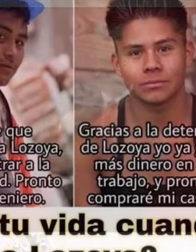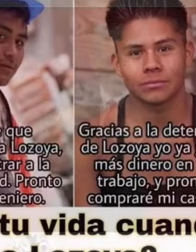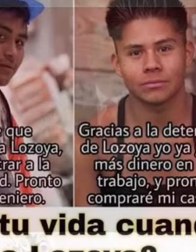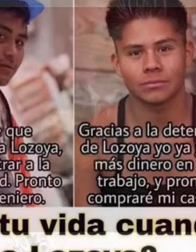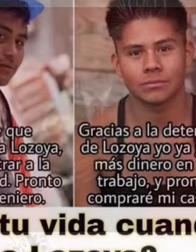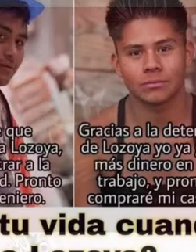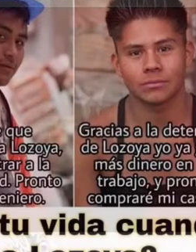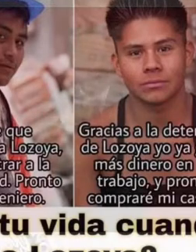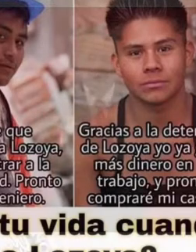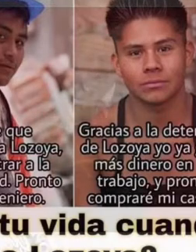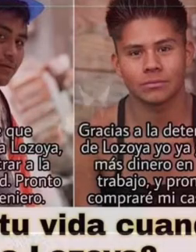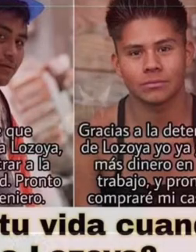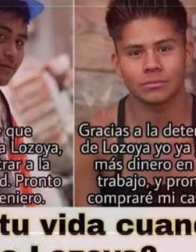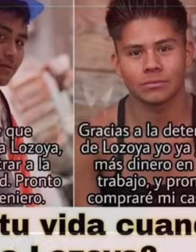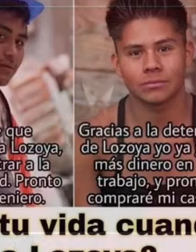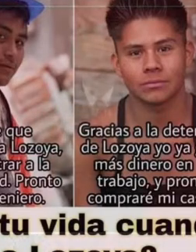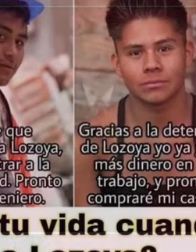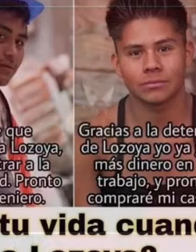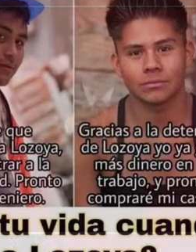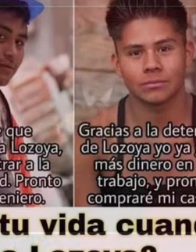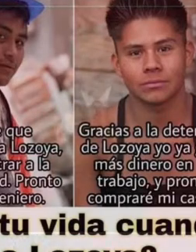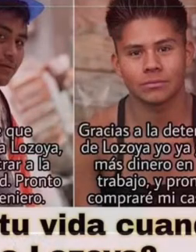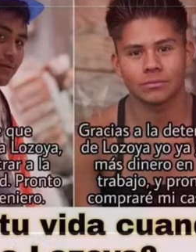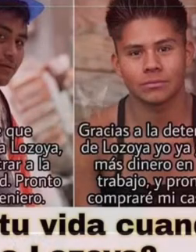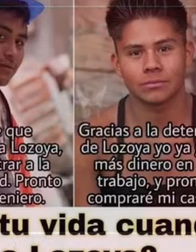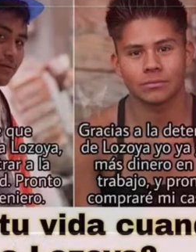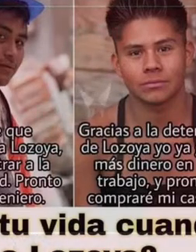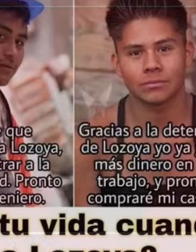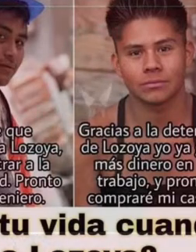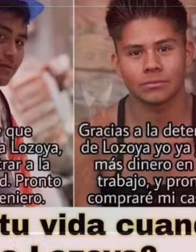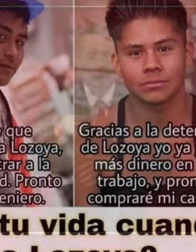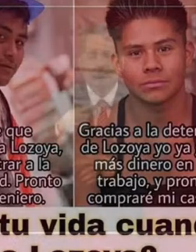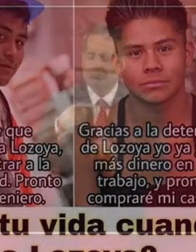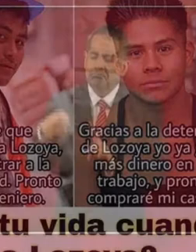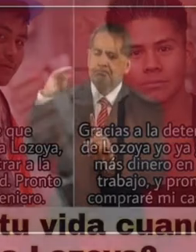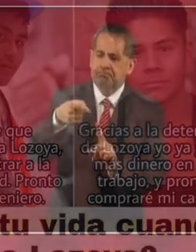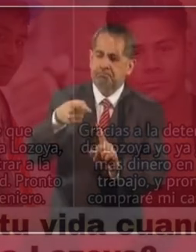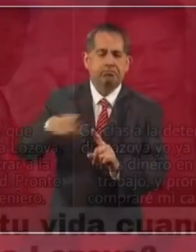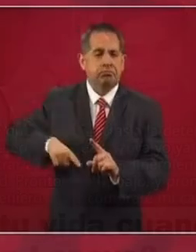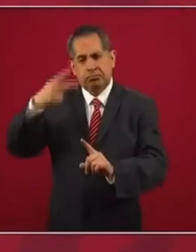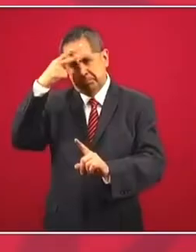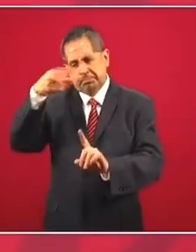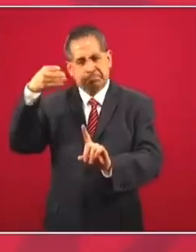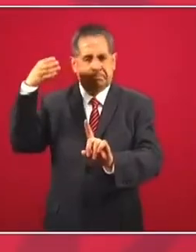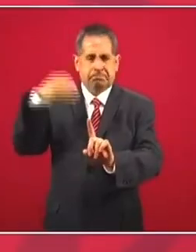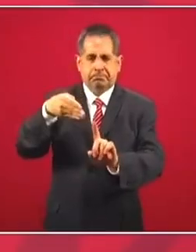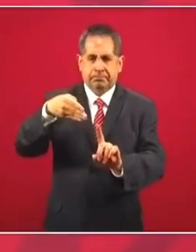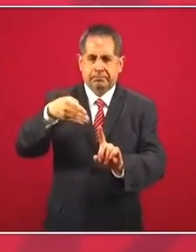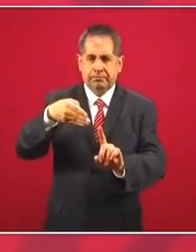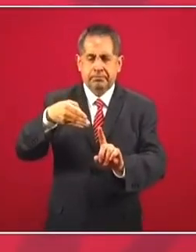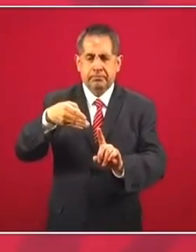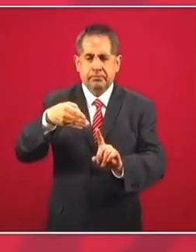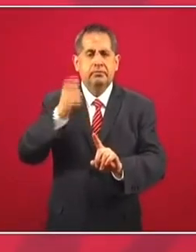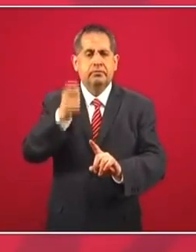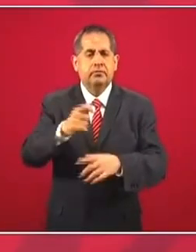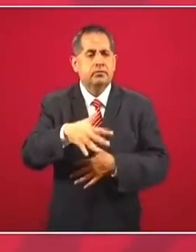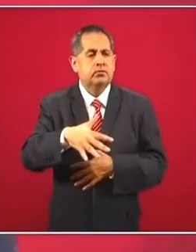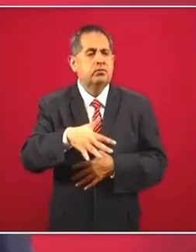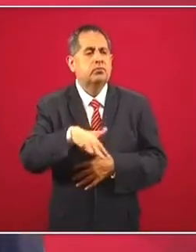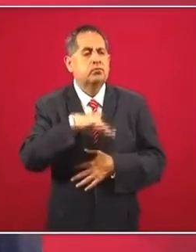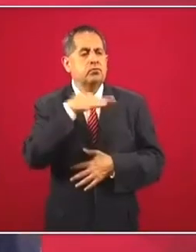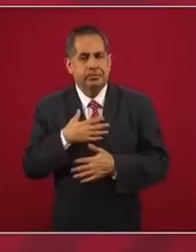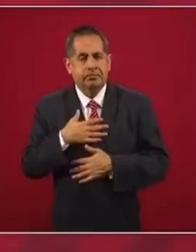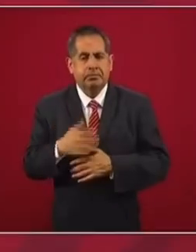y que lo diga yo rápido, en el tiempo que he parado en un solo pie, cuál es el objetivo del gobierno, acabar con la